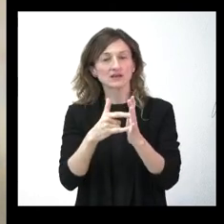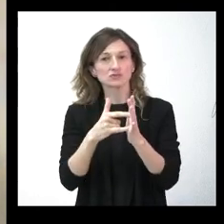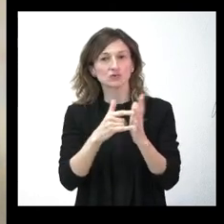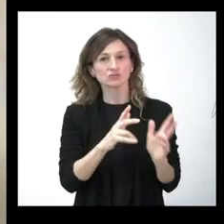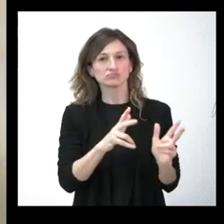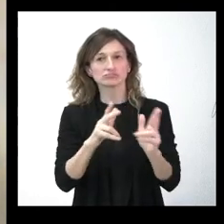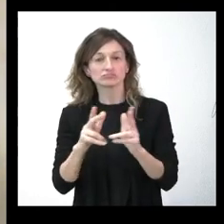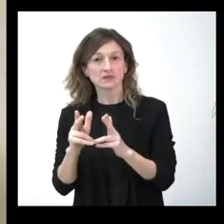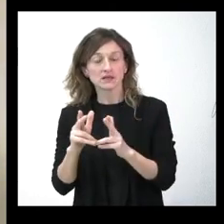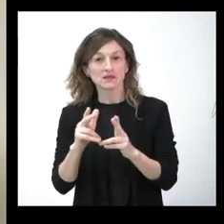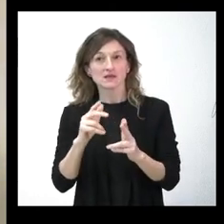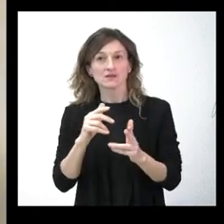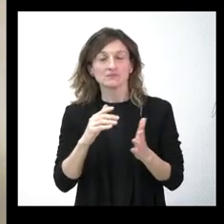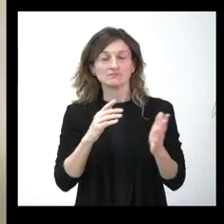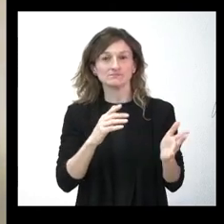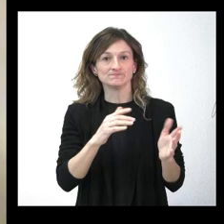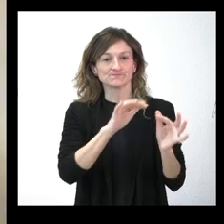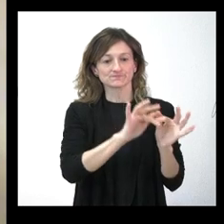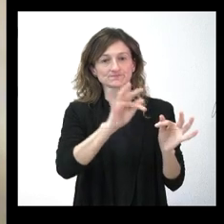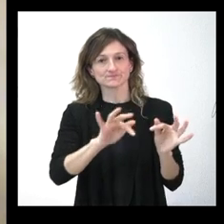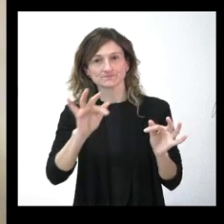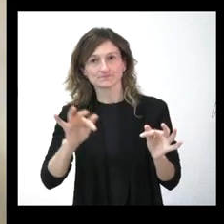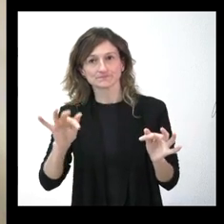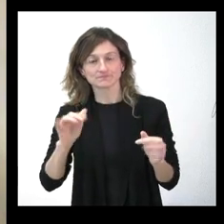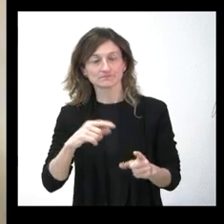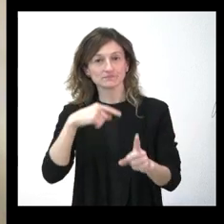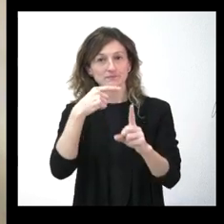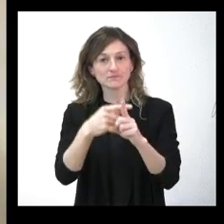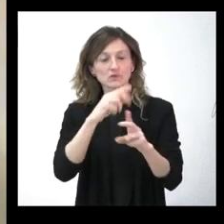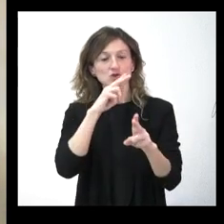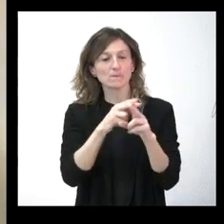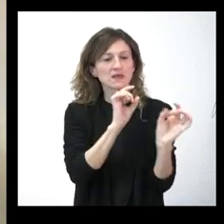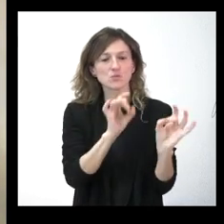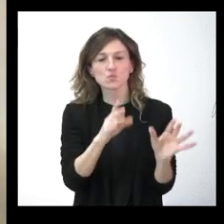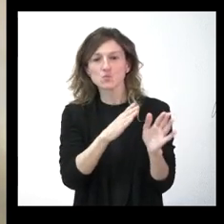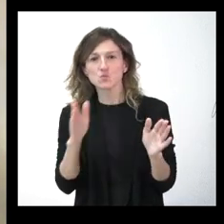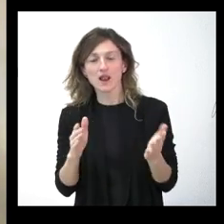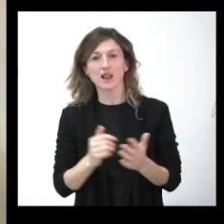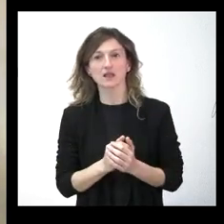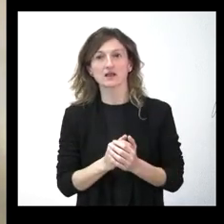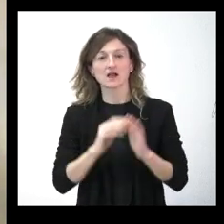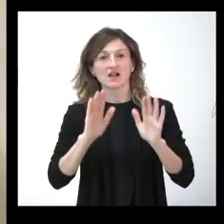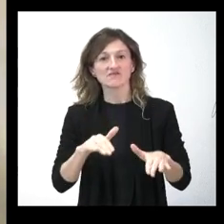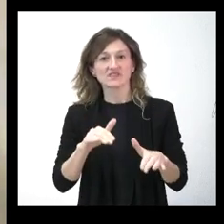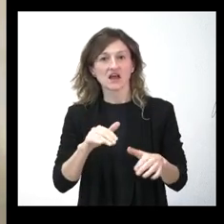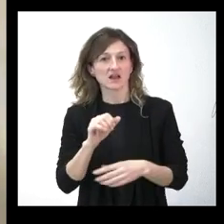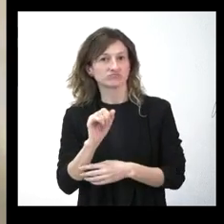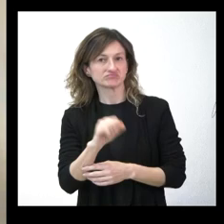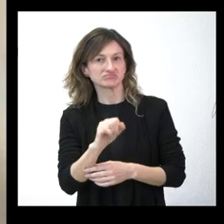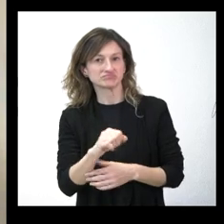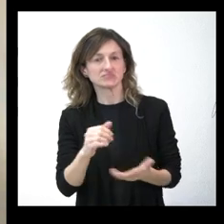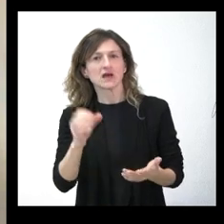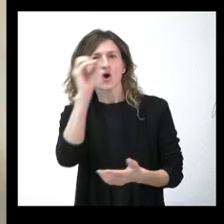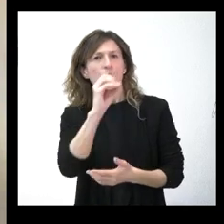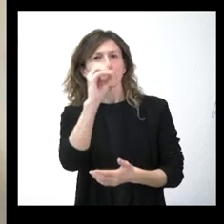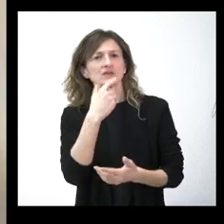que son los que van uno a continuación de otro incluso llevan el mismo nombre y que no están teniendo en cuenta que nos puede